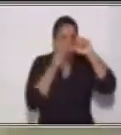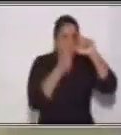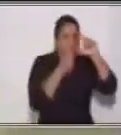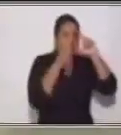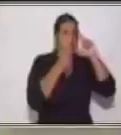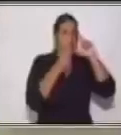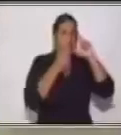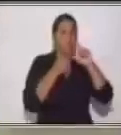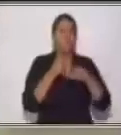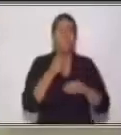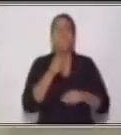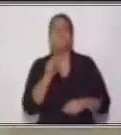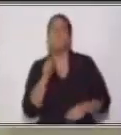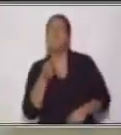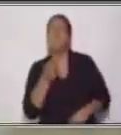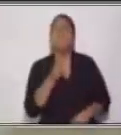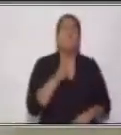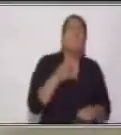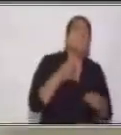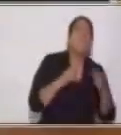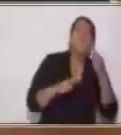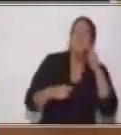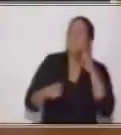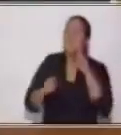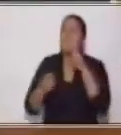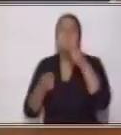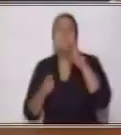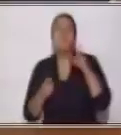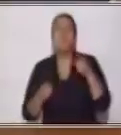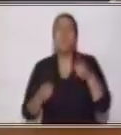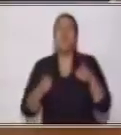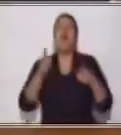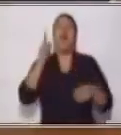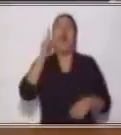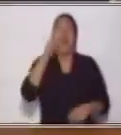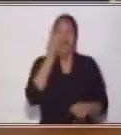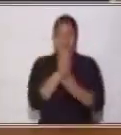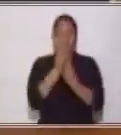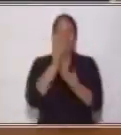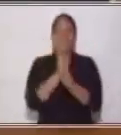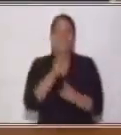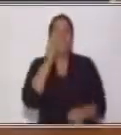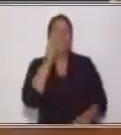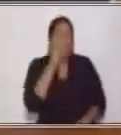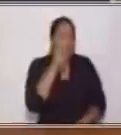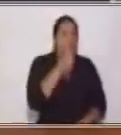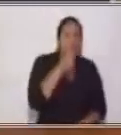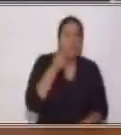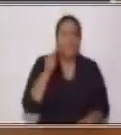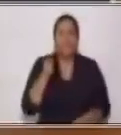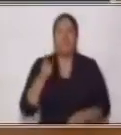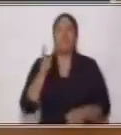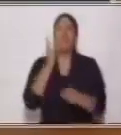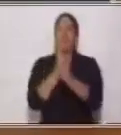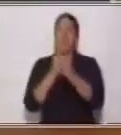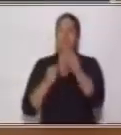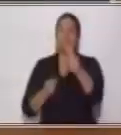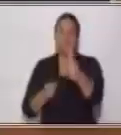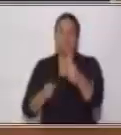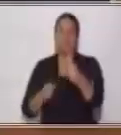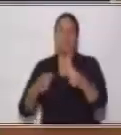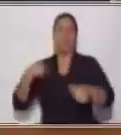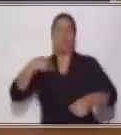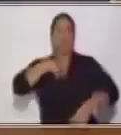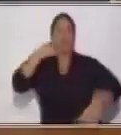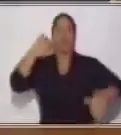Vamos a ver, vamos a ver. Sí, un detective. Exacto. Entonces a eso vamos a jugar. ¿Me